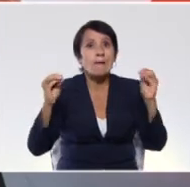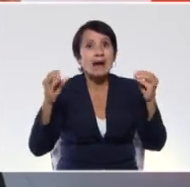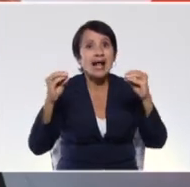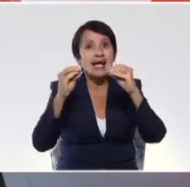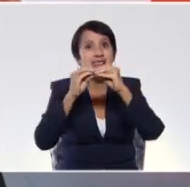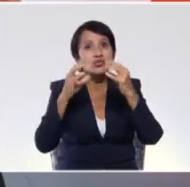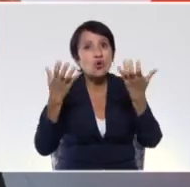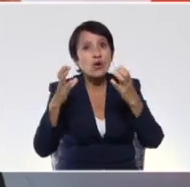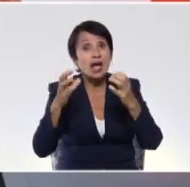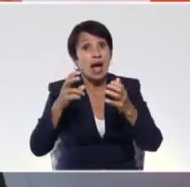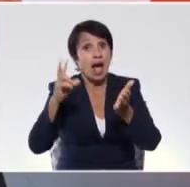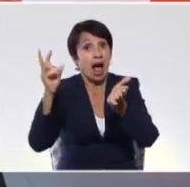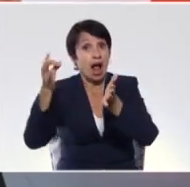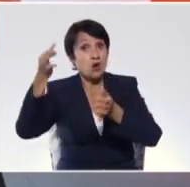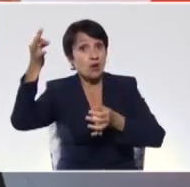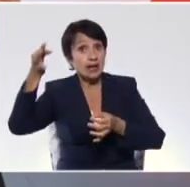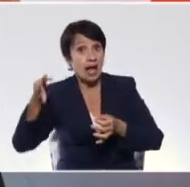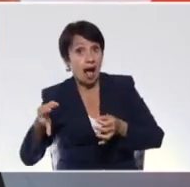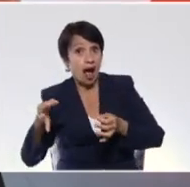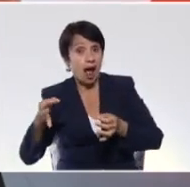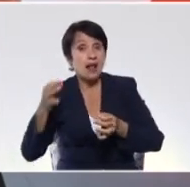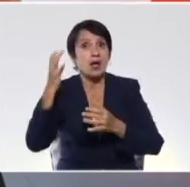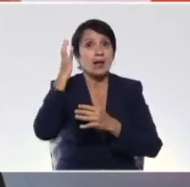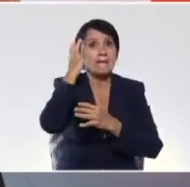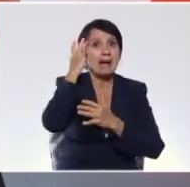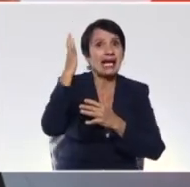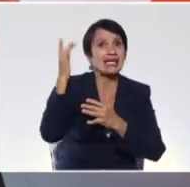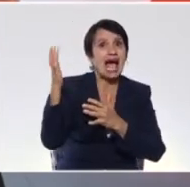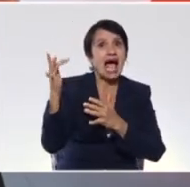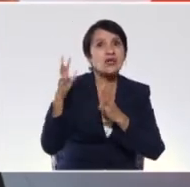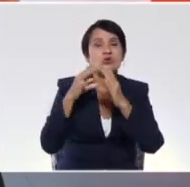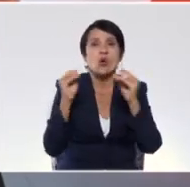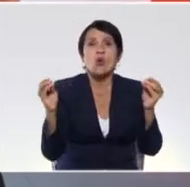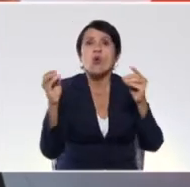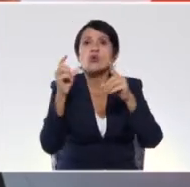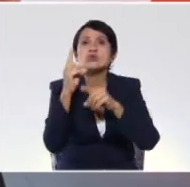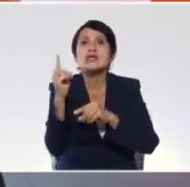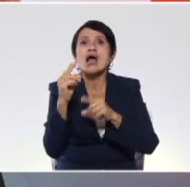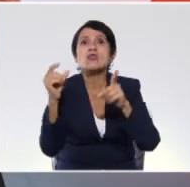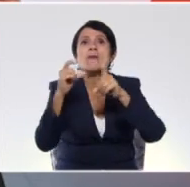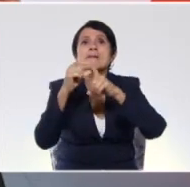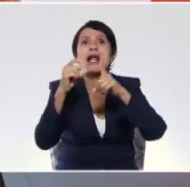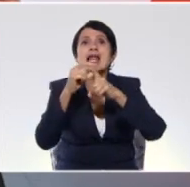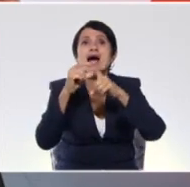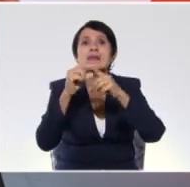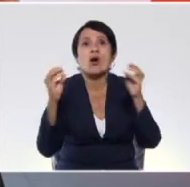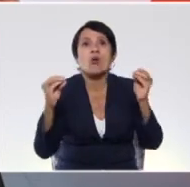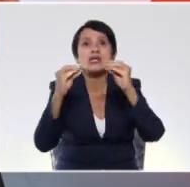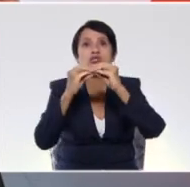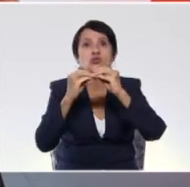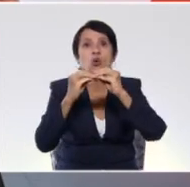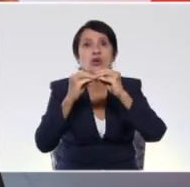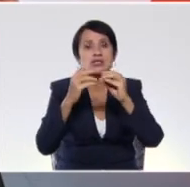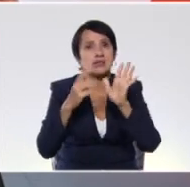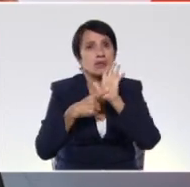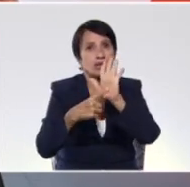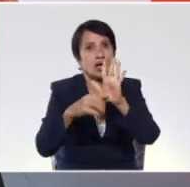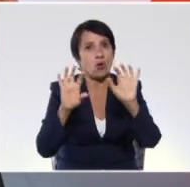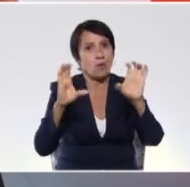hacen de lo real, por supuesto con lo imaginario, utilizando esos conectores allí para que pueda haber esa